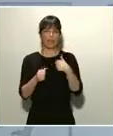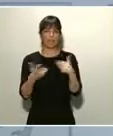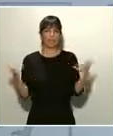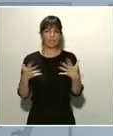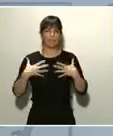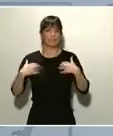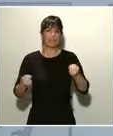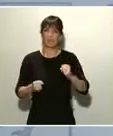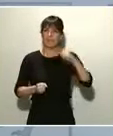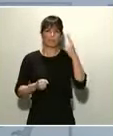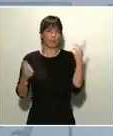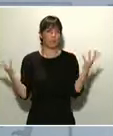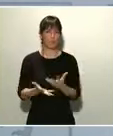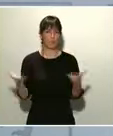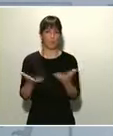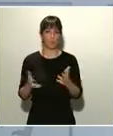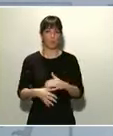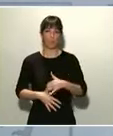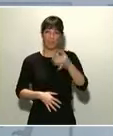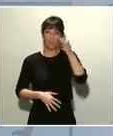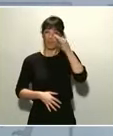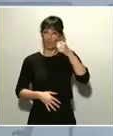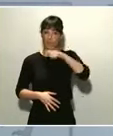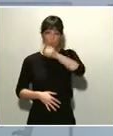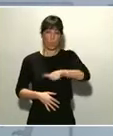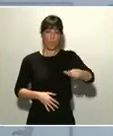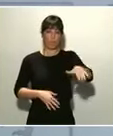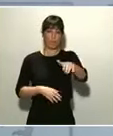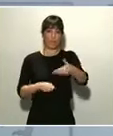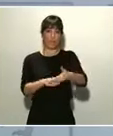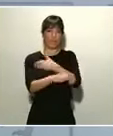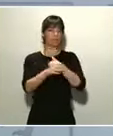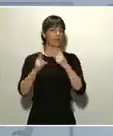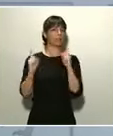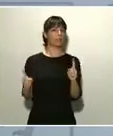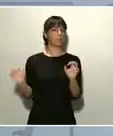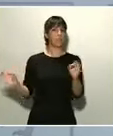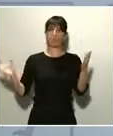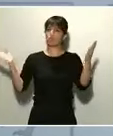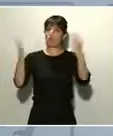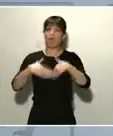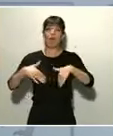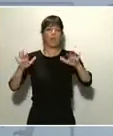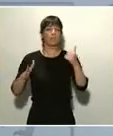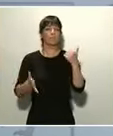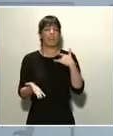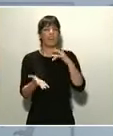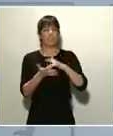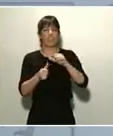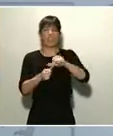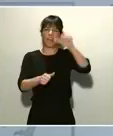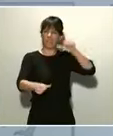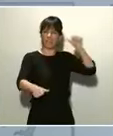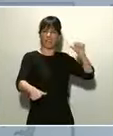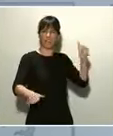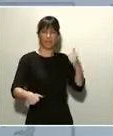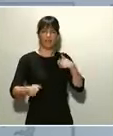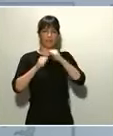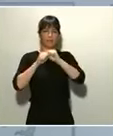que la humanidad no estaba preparada, pese a los avisos de las pandemias sufridas en las últimas décadas como el ébola o como el SARS.